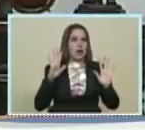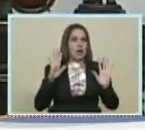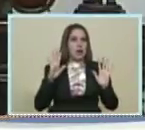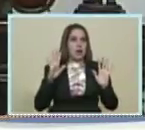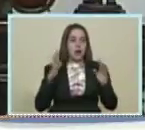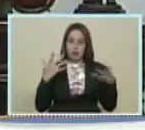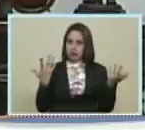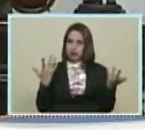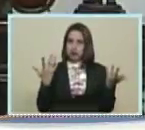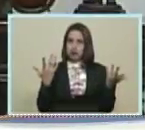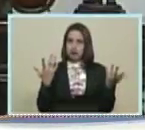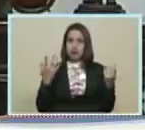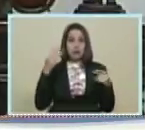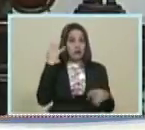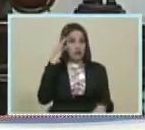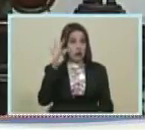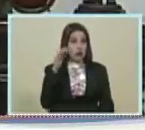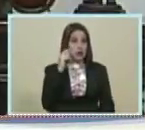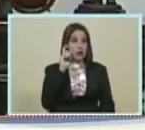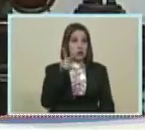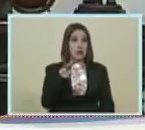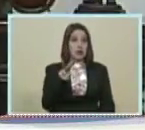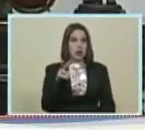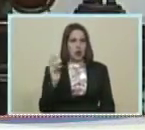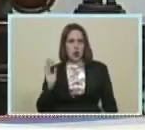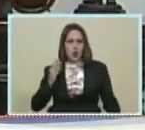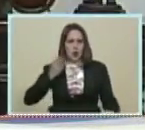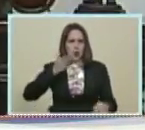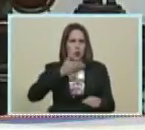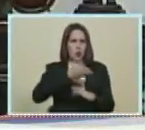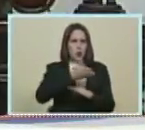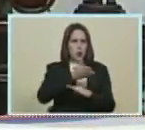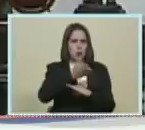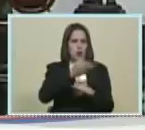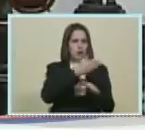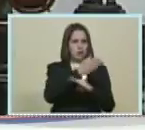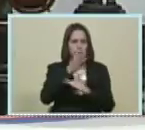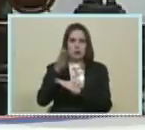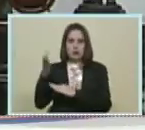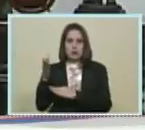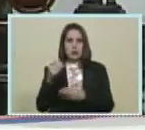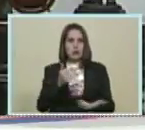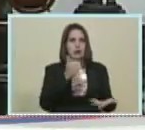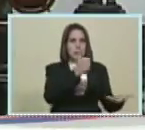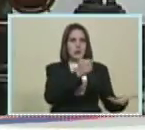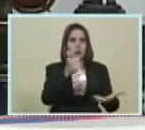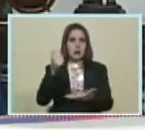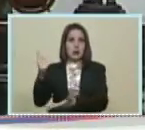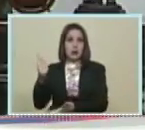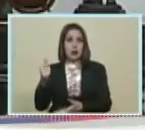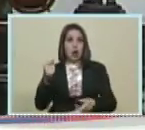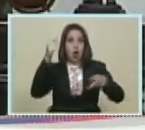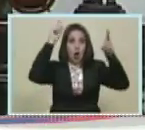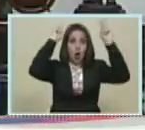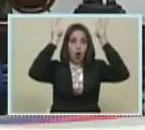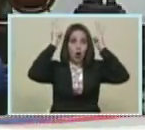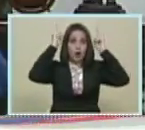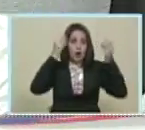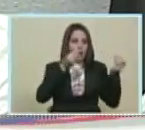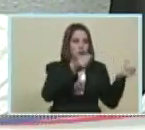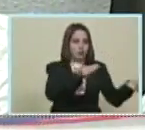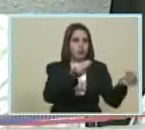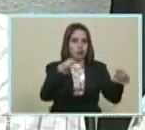Y Freddy Pasó Por un conjunto De CLAP En Caracas Y les entregó Sus respectivos conejos